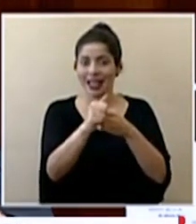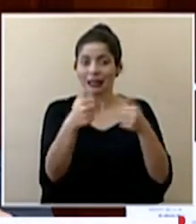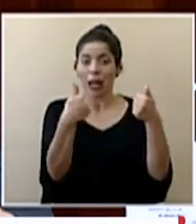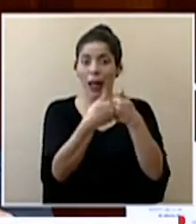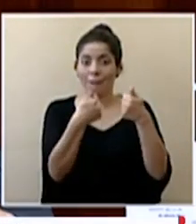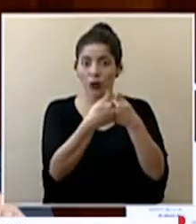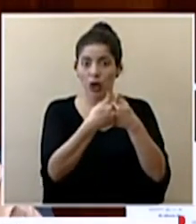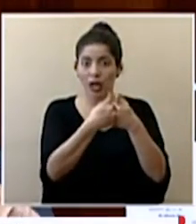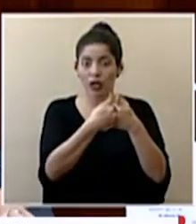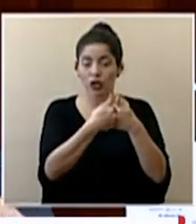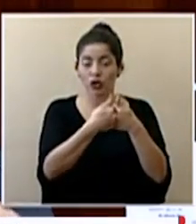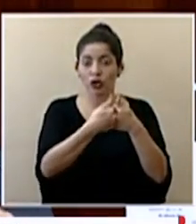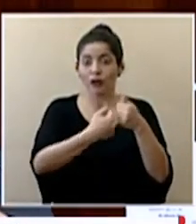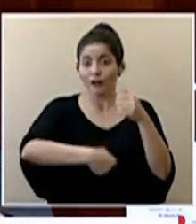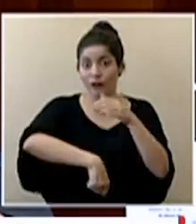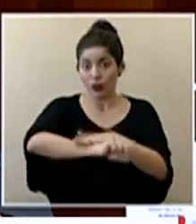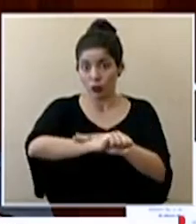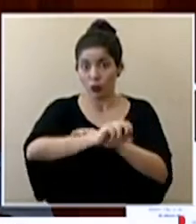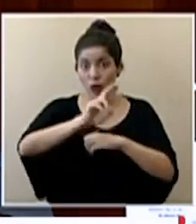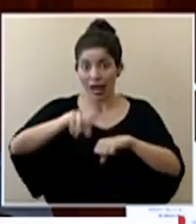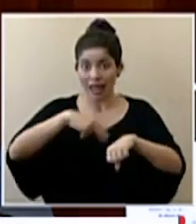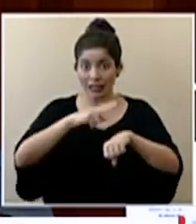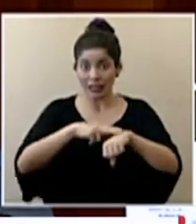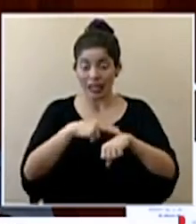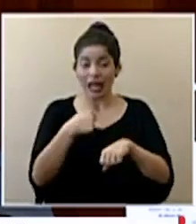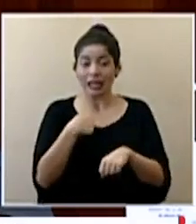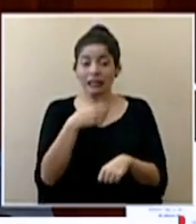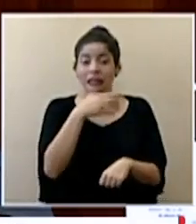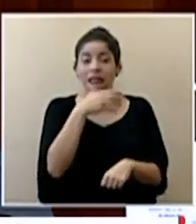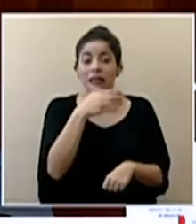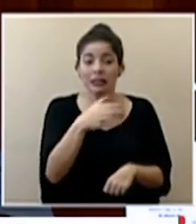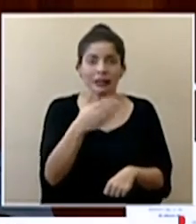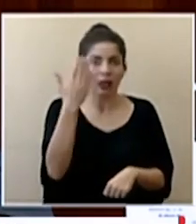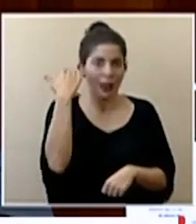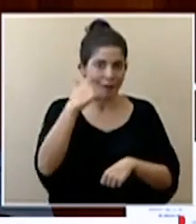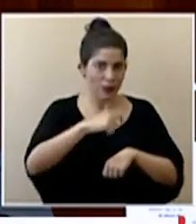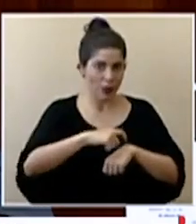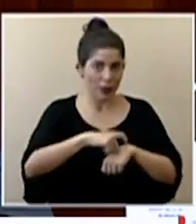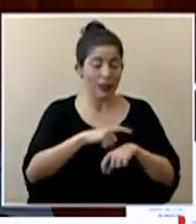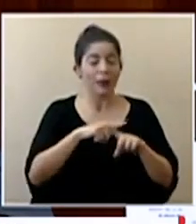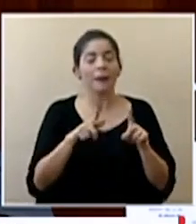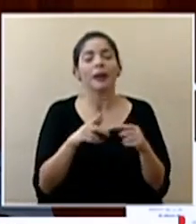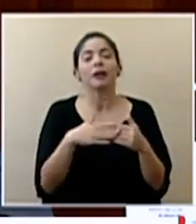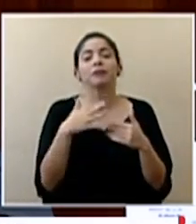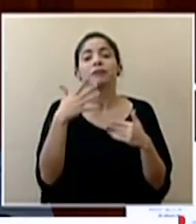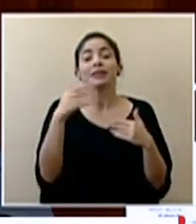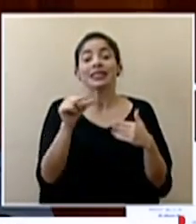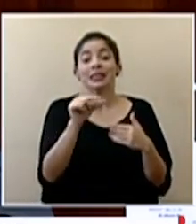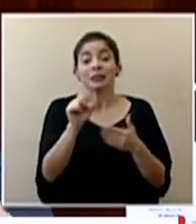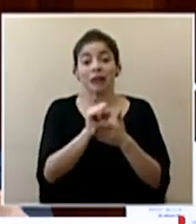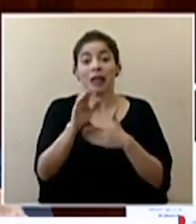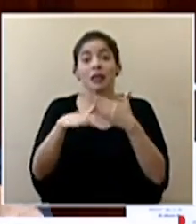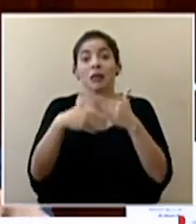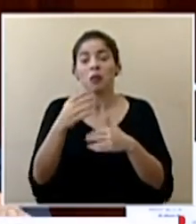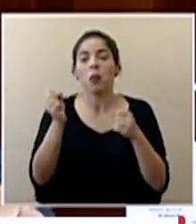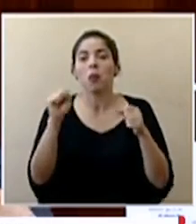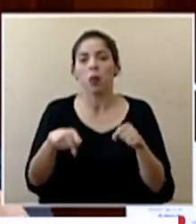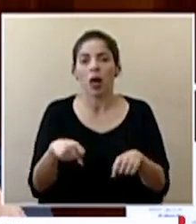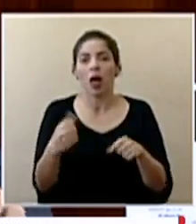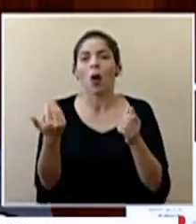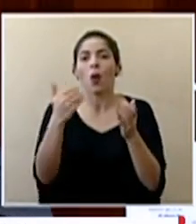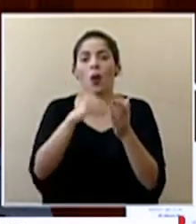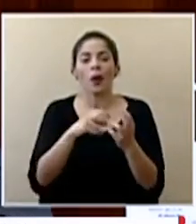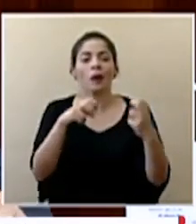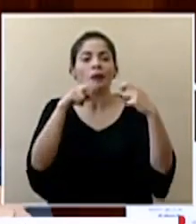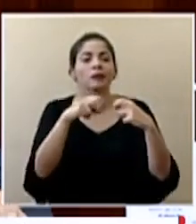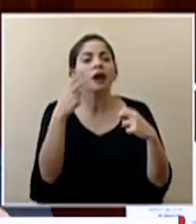campeonato o de los campeonatos de fútbol nacional se dio en su momento. Después de Semana Santa podemos sentarnos a valorar cómo